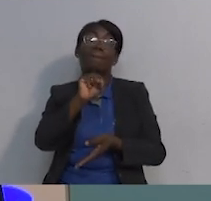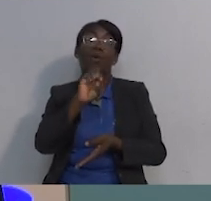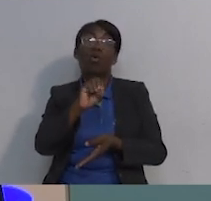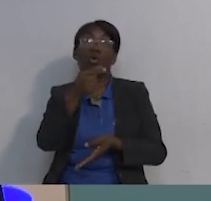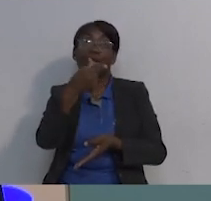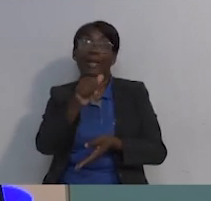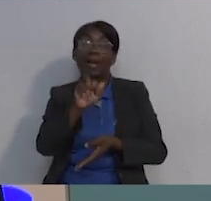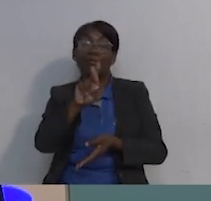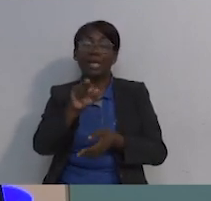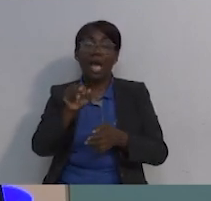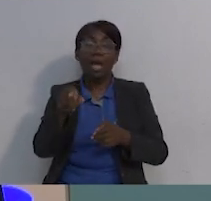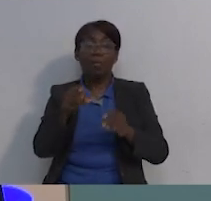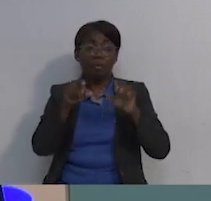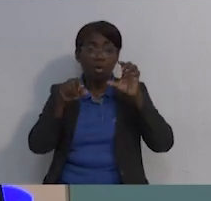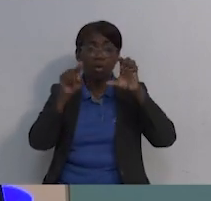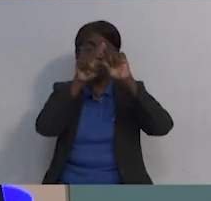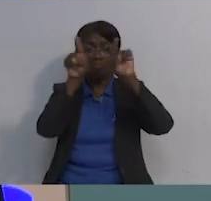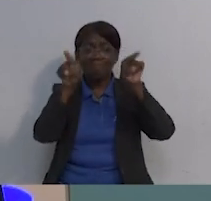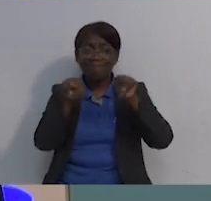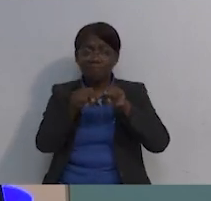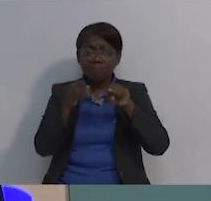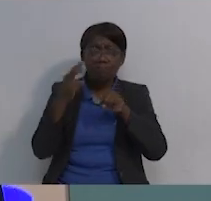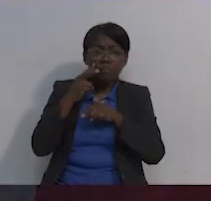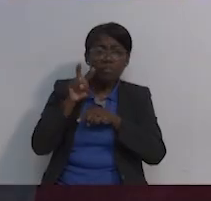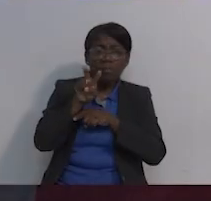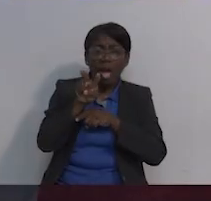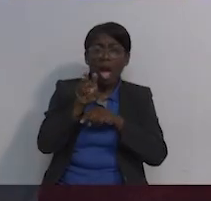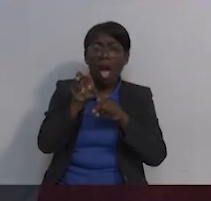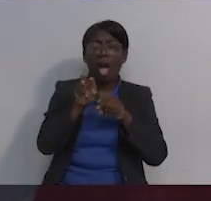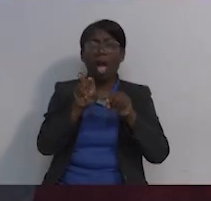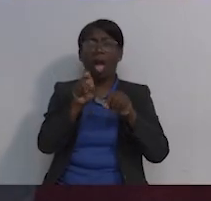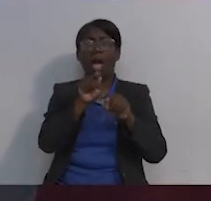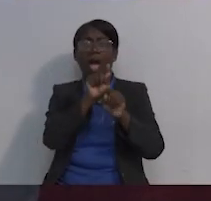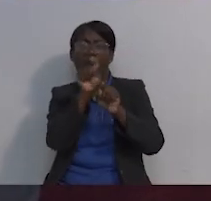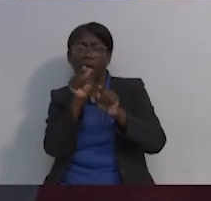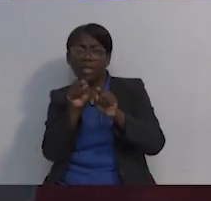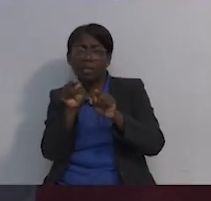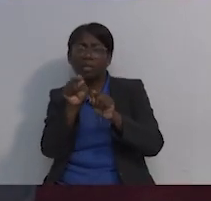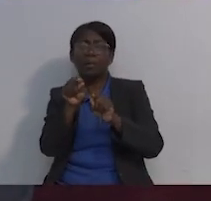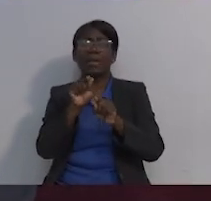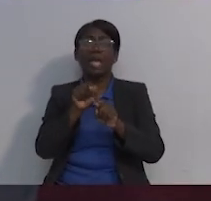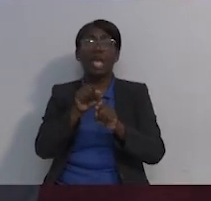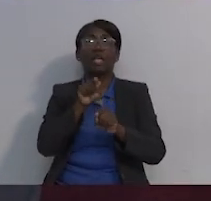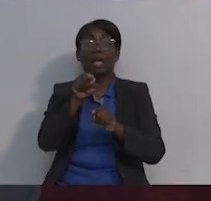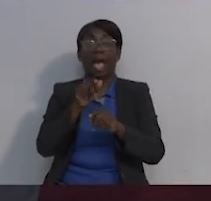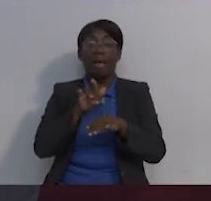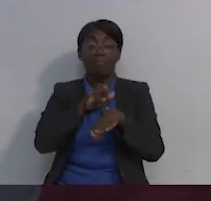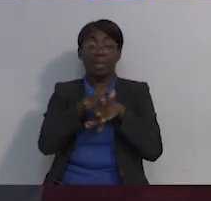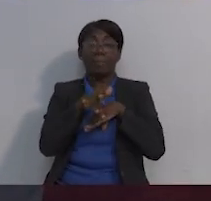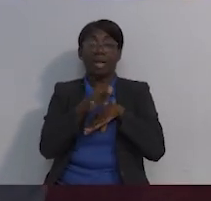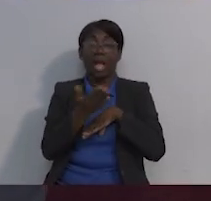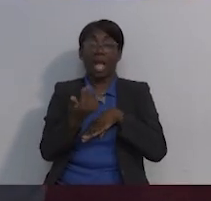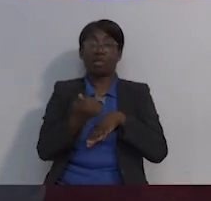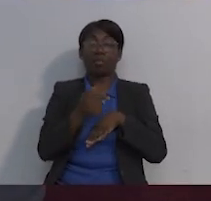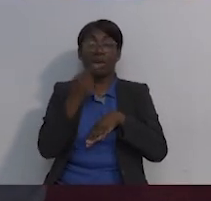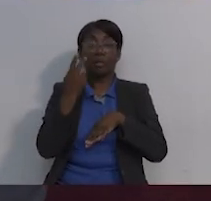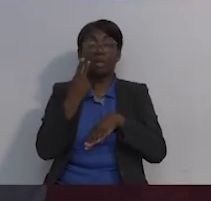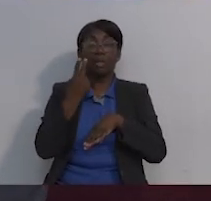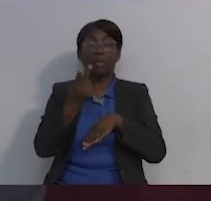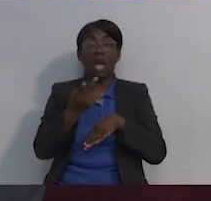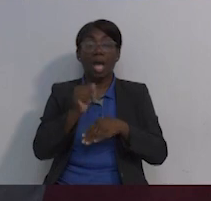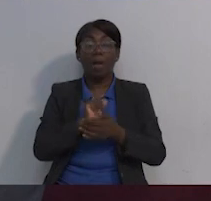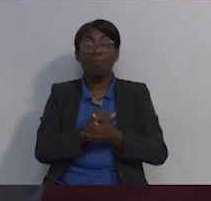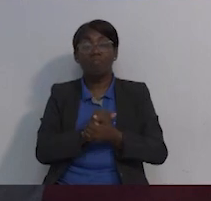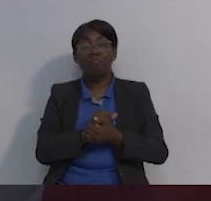es detectarlo por estudios de imágenes como este de detección temprana y no cuando ya